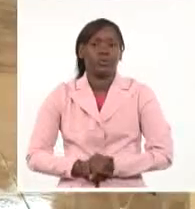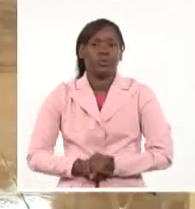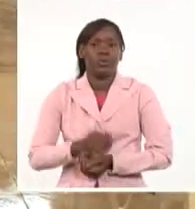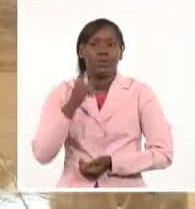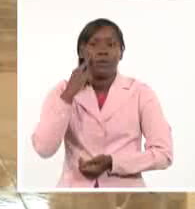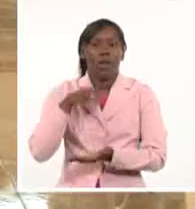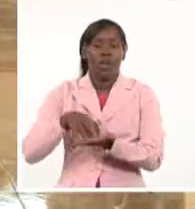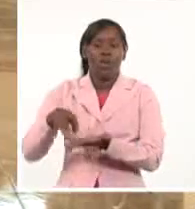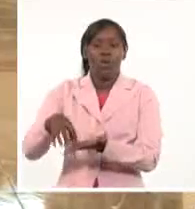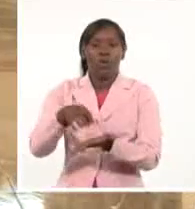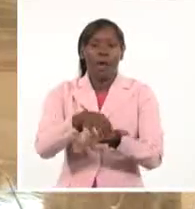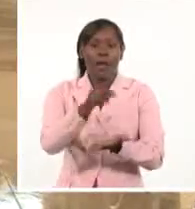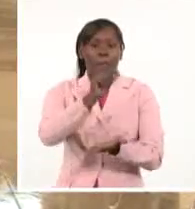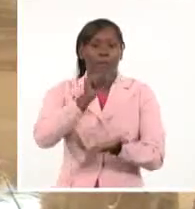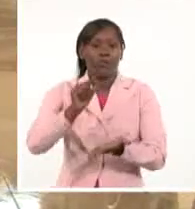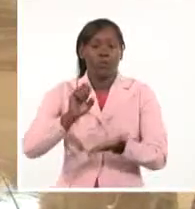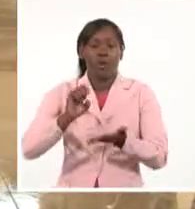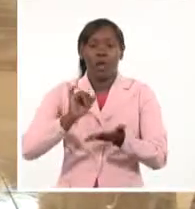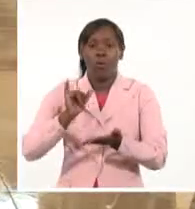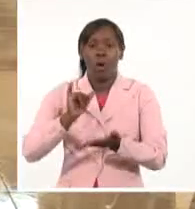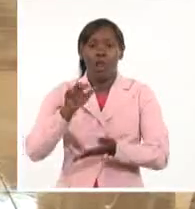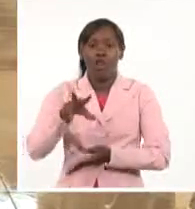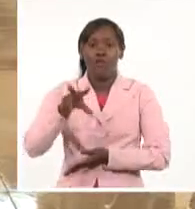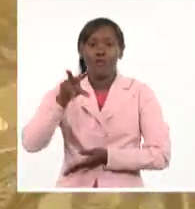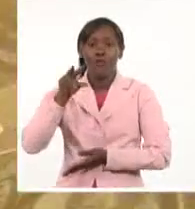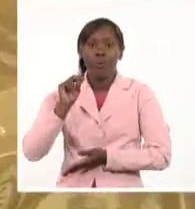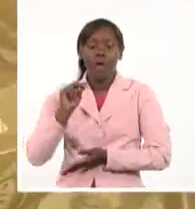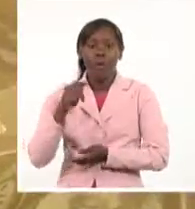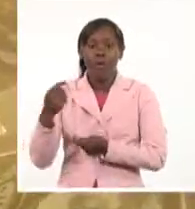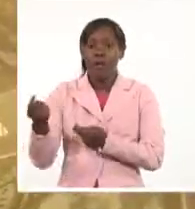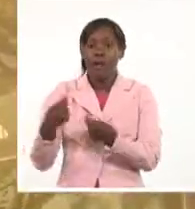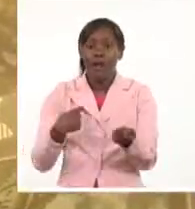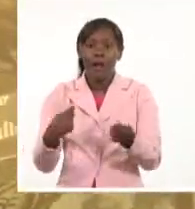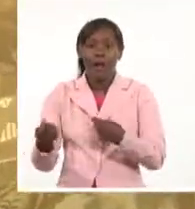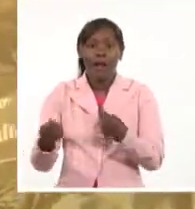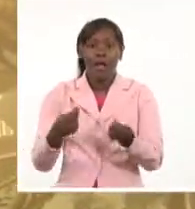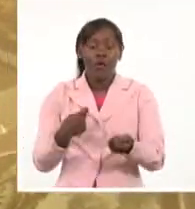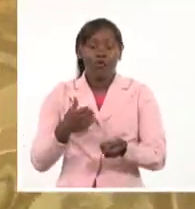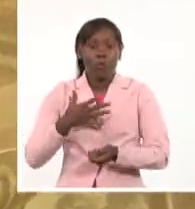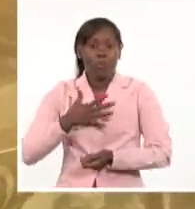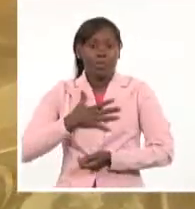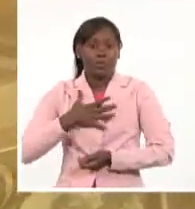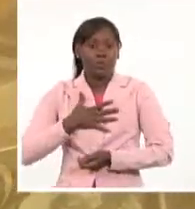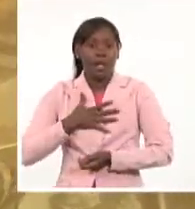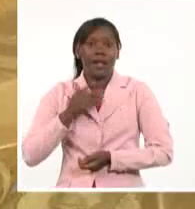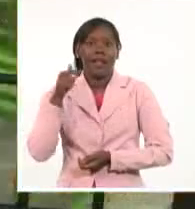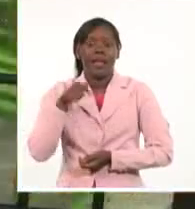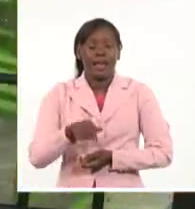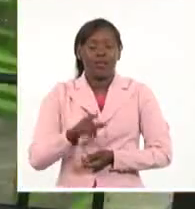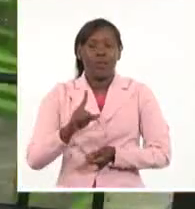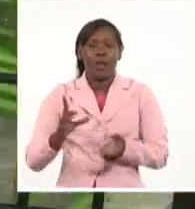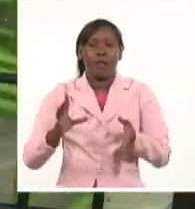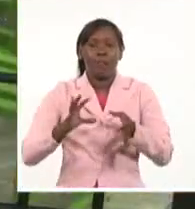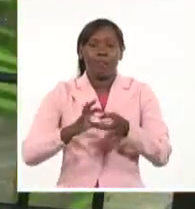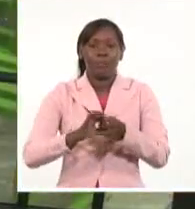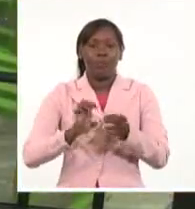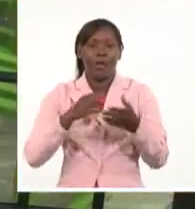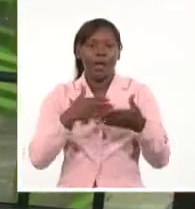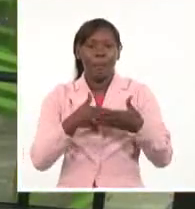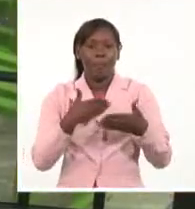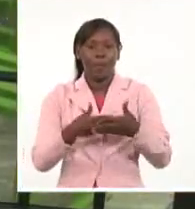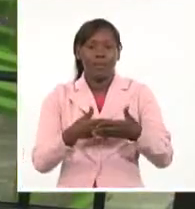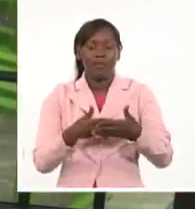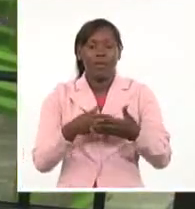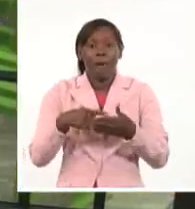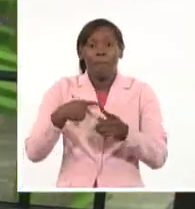actores económicos que se insertan en las prioridades territoriales. Actualmente Villaclara cuenta con 331, de ellos